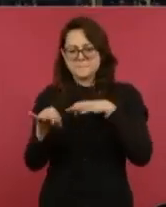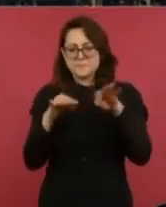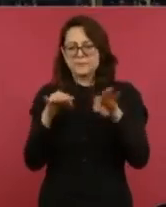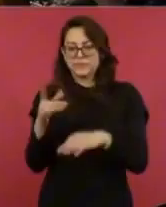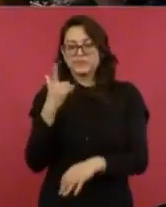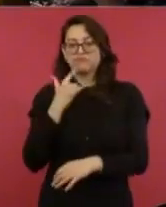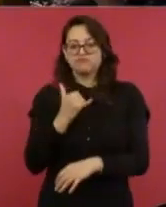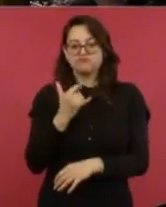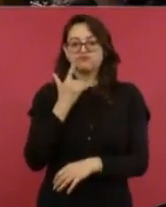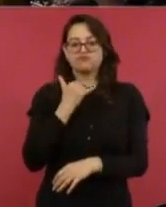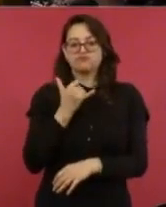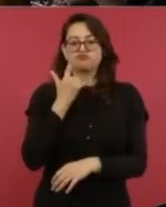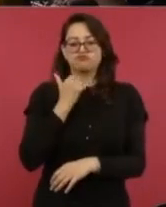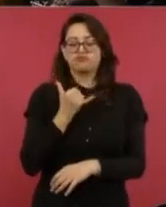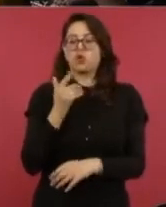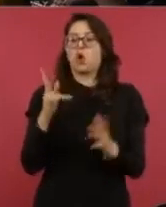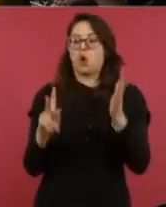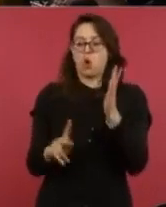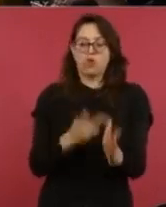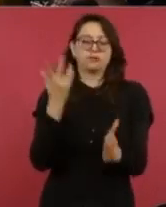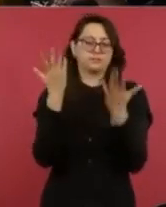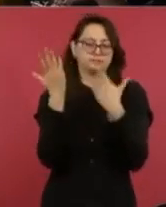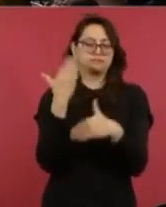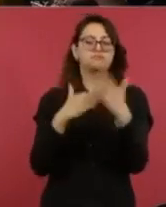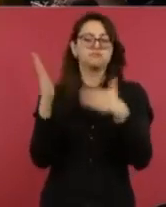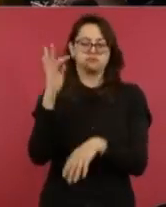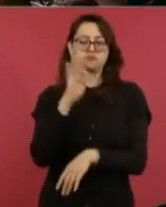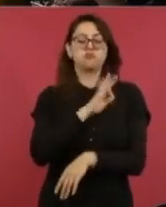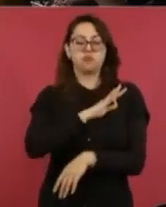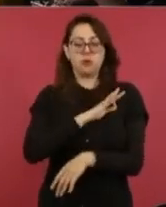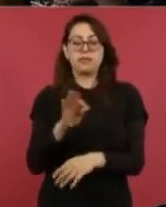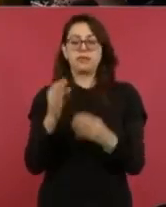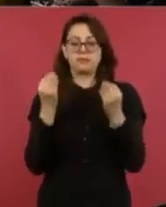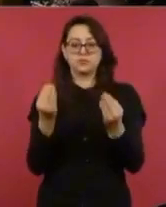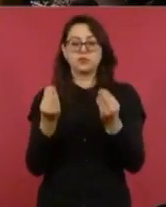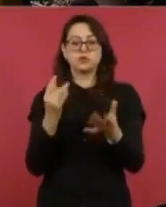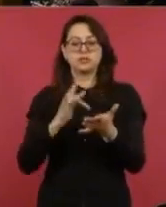recuperar el brillo de nuestro amado puerto, presidente. Muchas gracias por todo su apoyo.